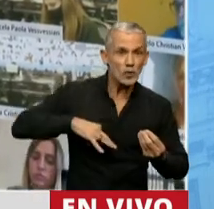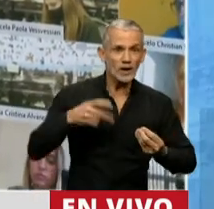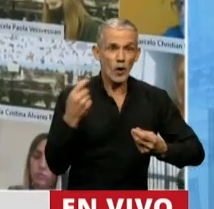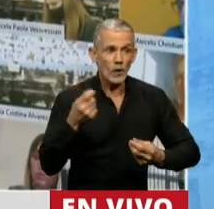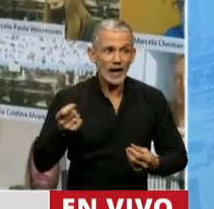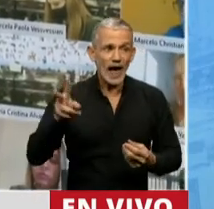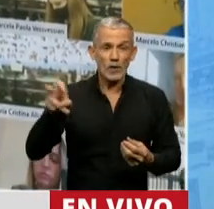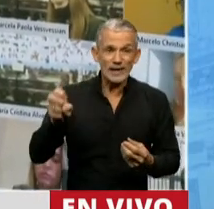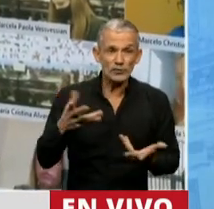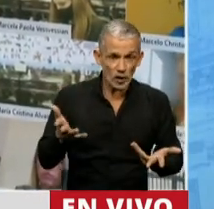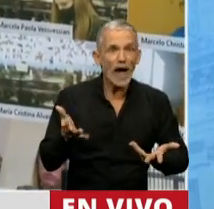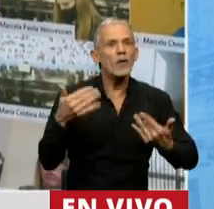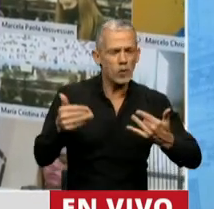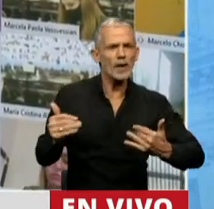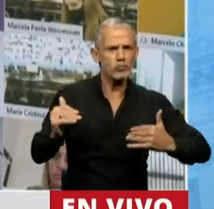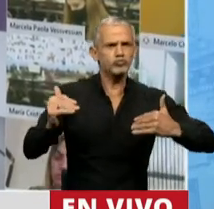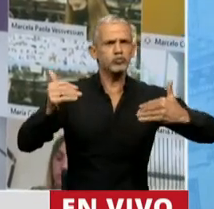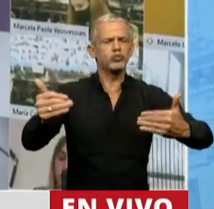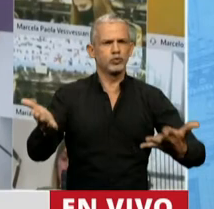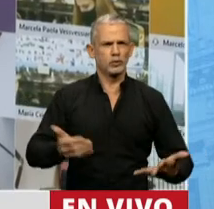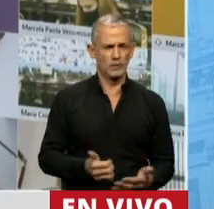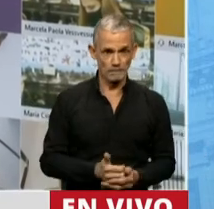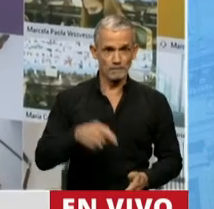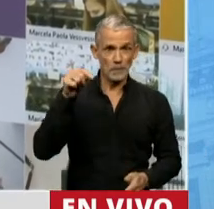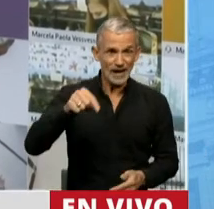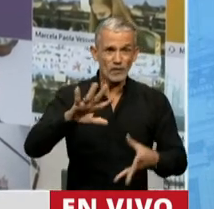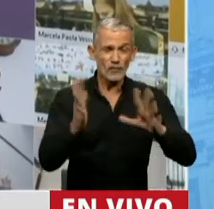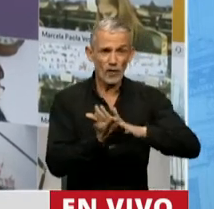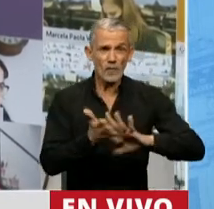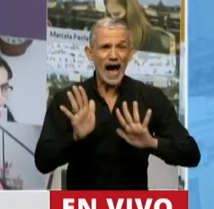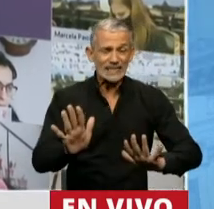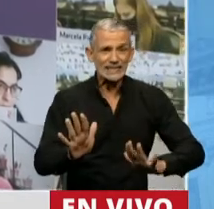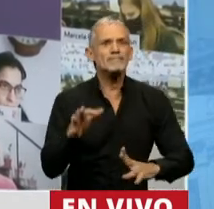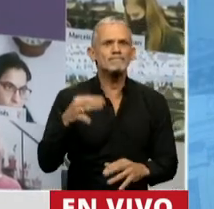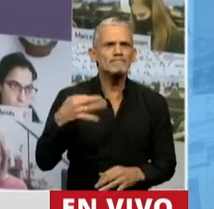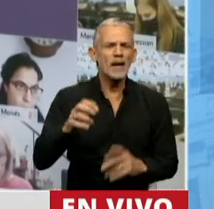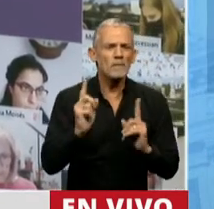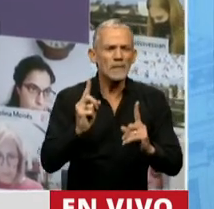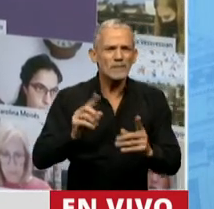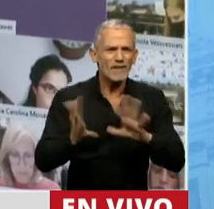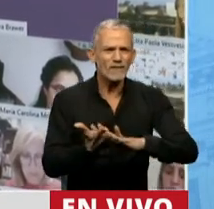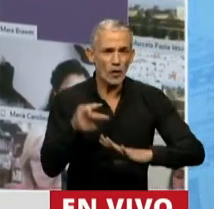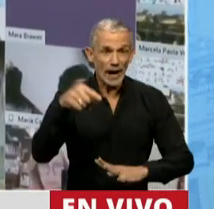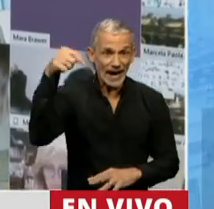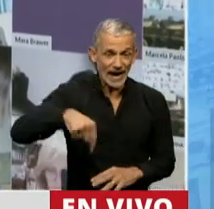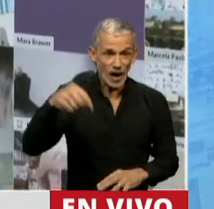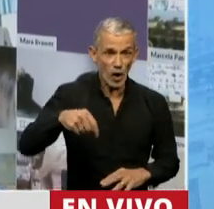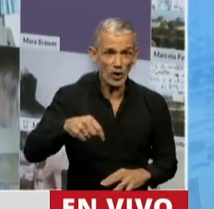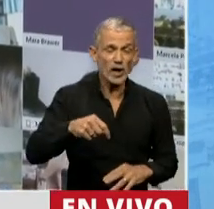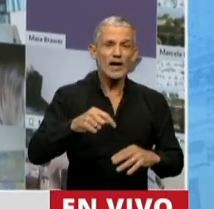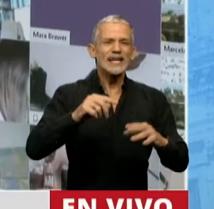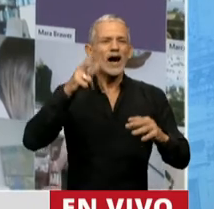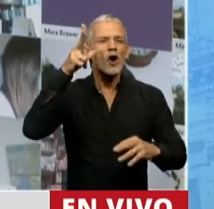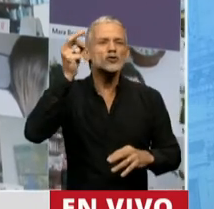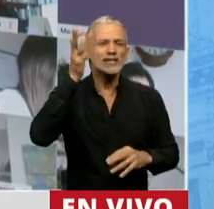y todos los jubilados y pensionados del país. Ello de la misma manera, ello de la misma manera en que hoy 8 de